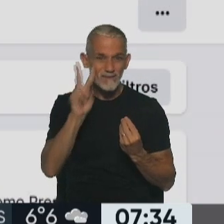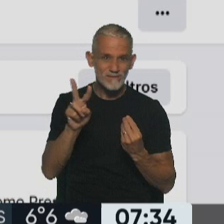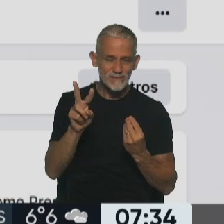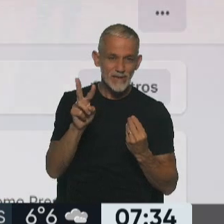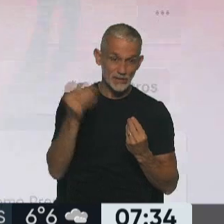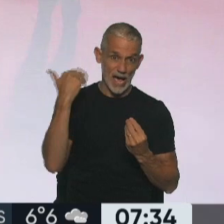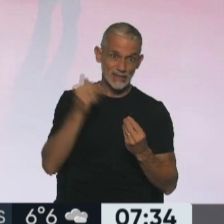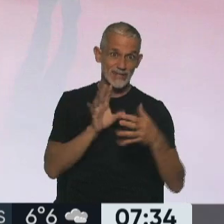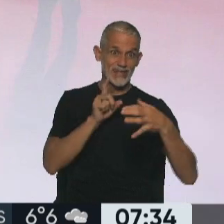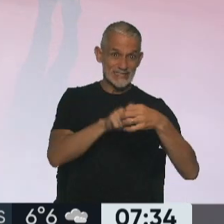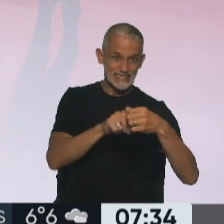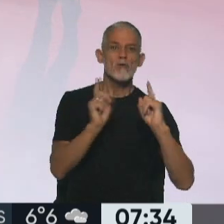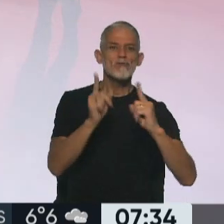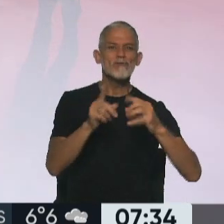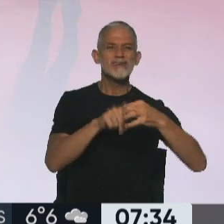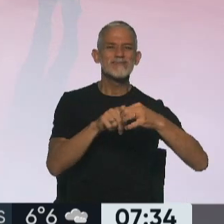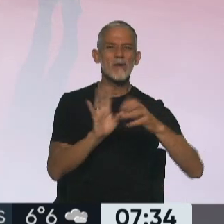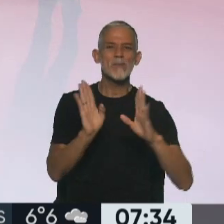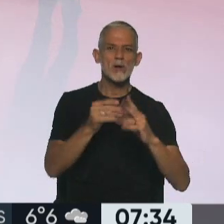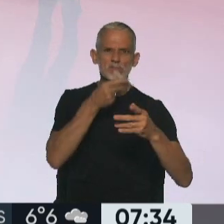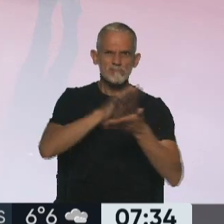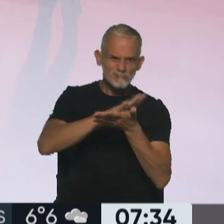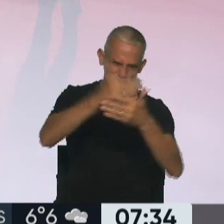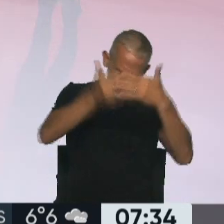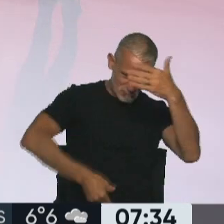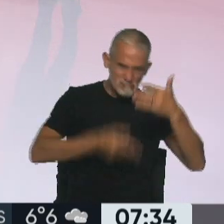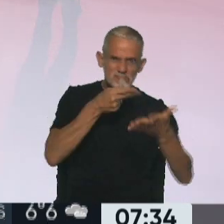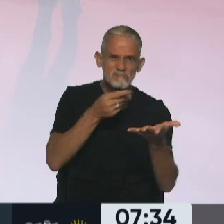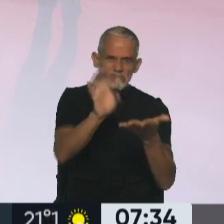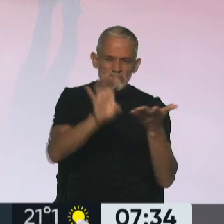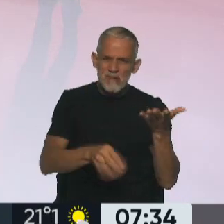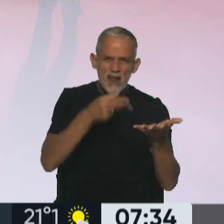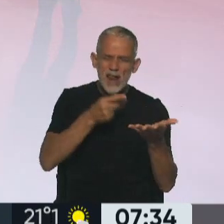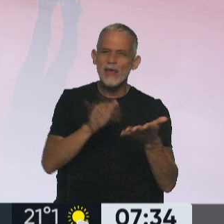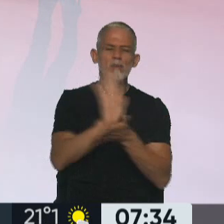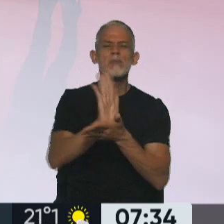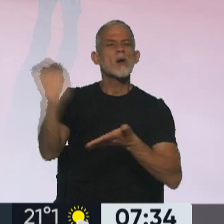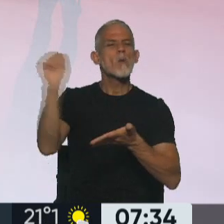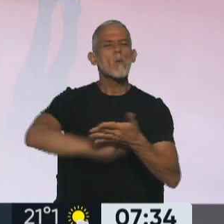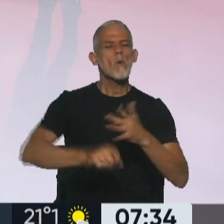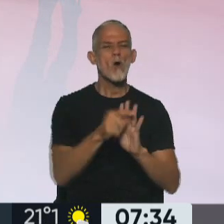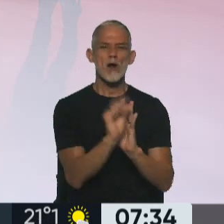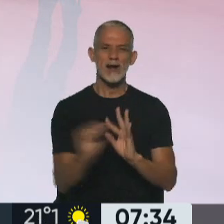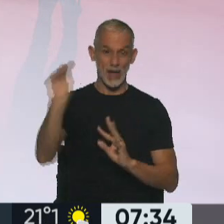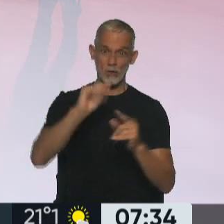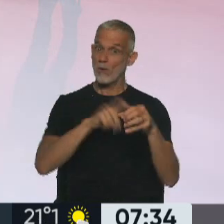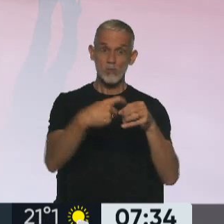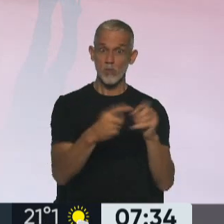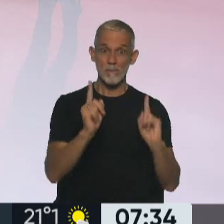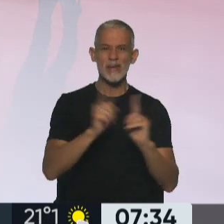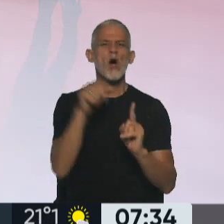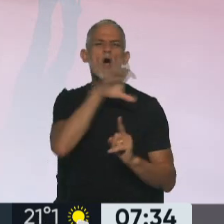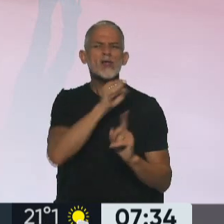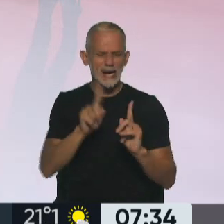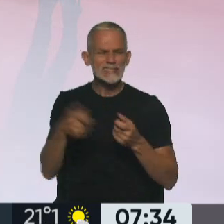seguían a la anterior, siguen siguiendo a esta, pero que no tiene ninguna imagen posteada. Es borrón y cuenta nueva, pero mantienen los usuarios. Se pasaron las contraseñas.